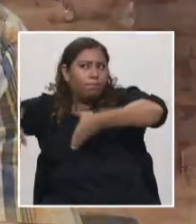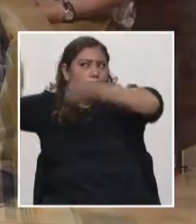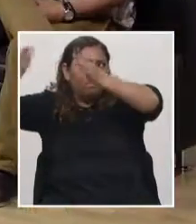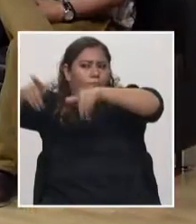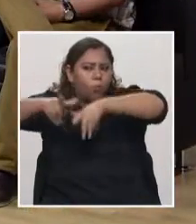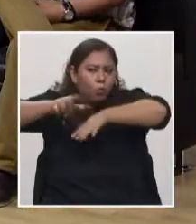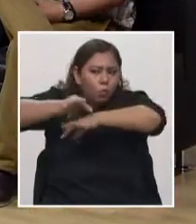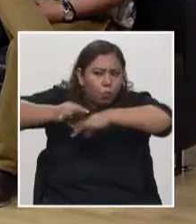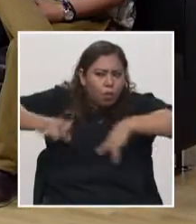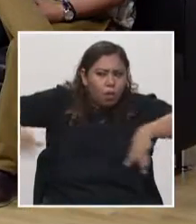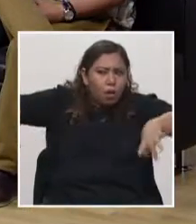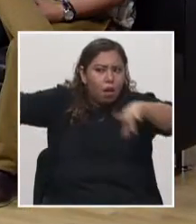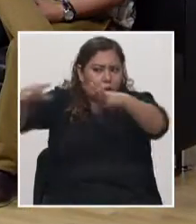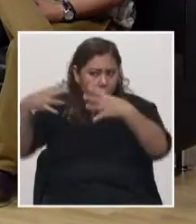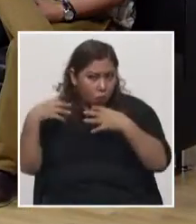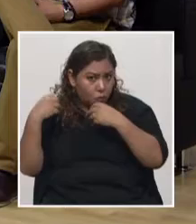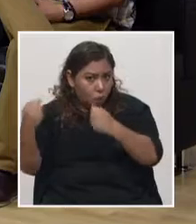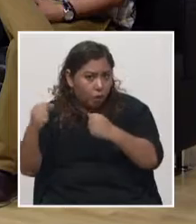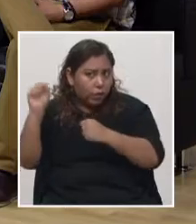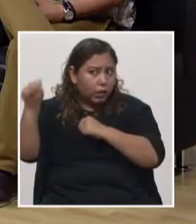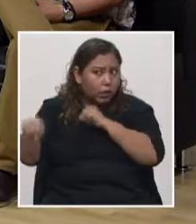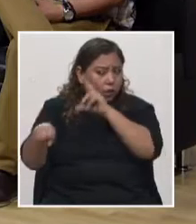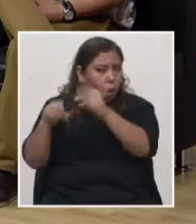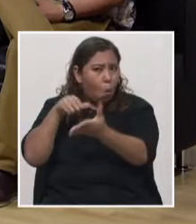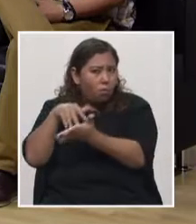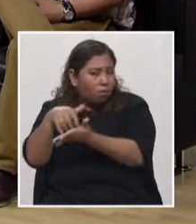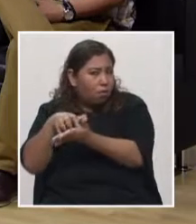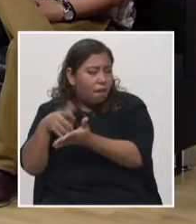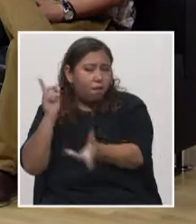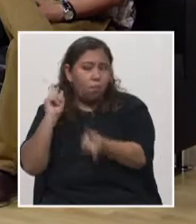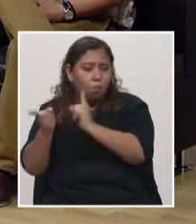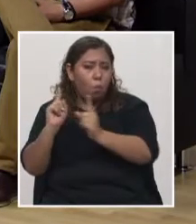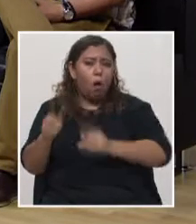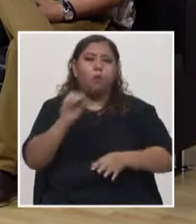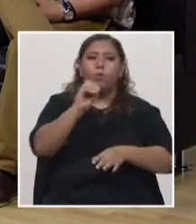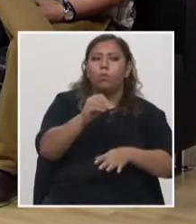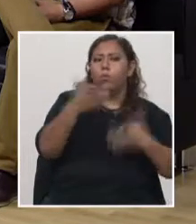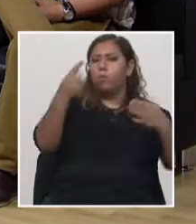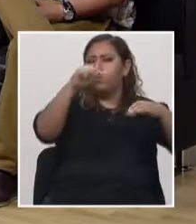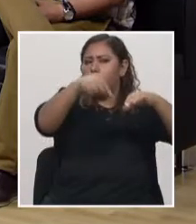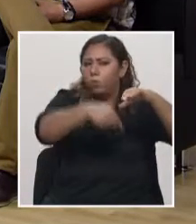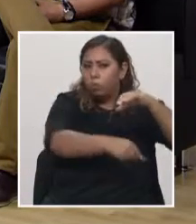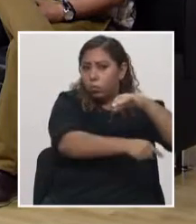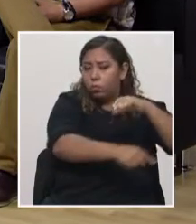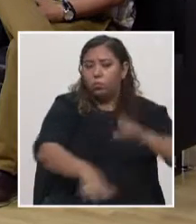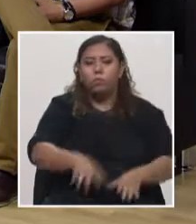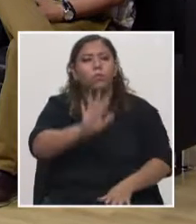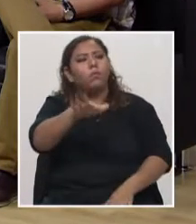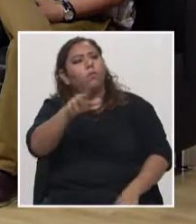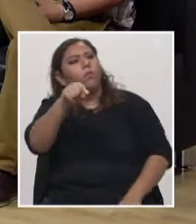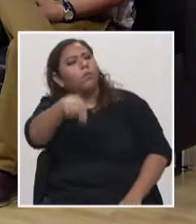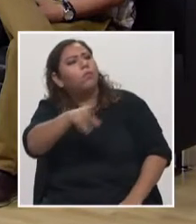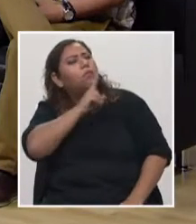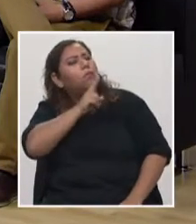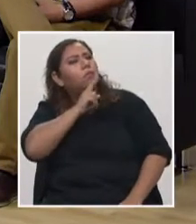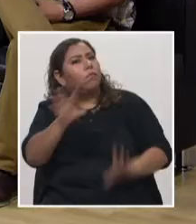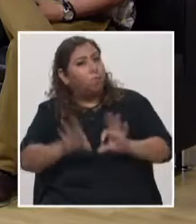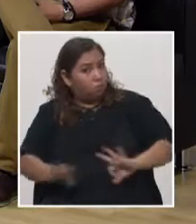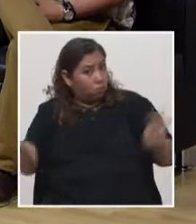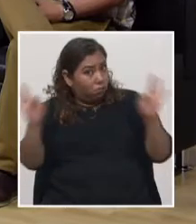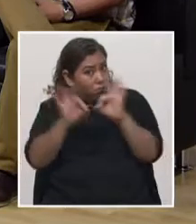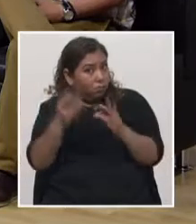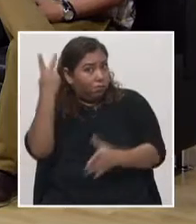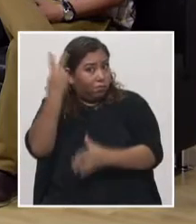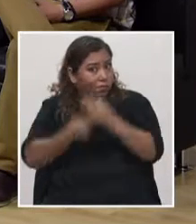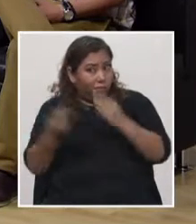es un país con un alto potencial en estos recursos naturales, tanto en la minería, como también es importante, y